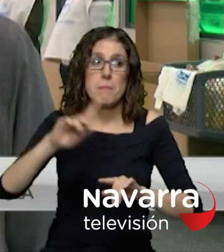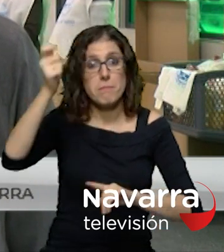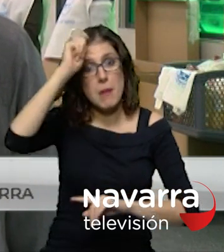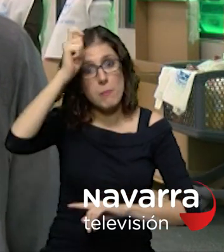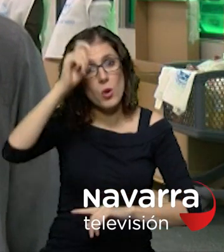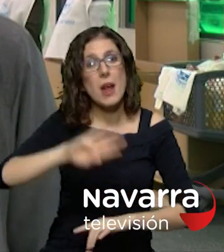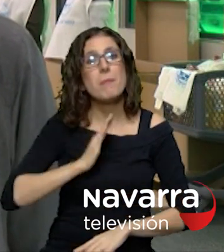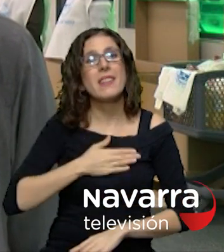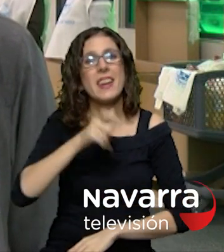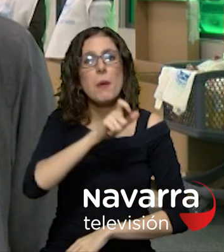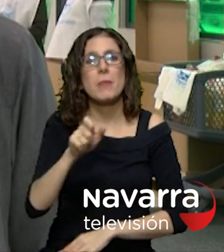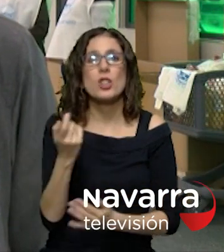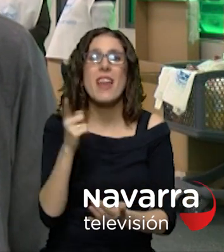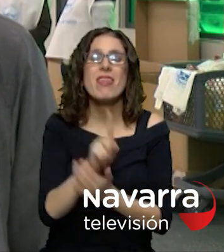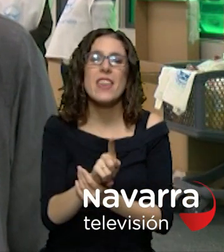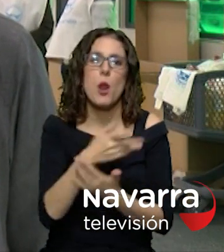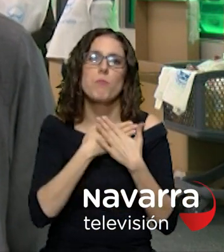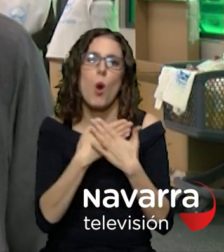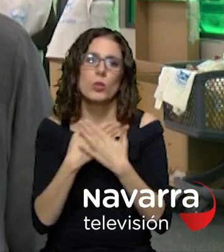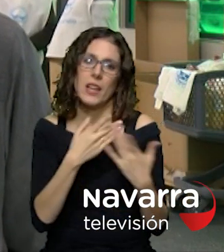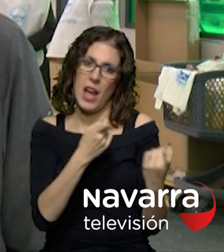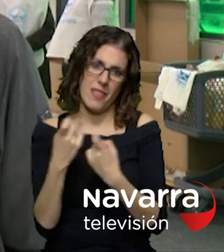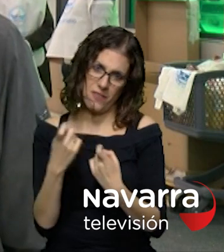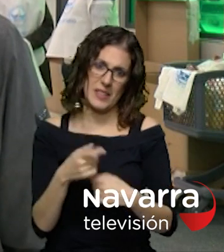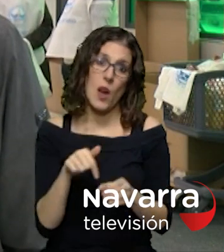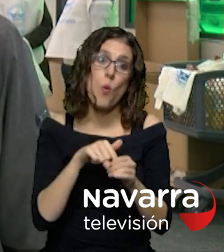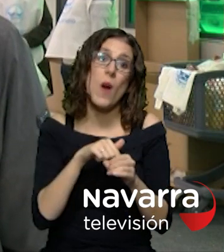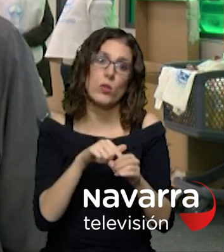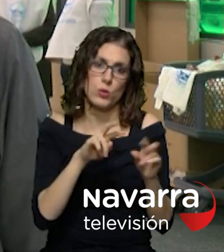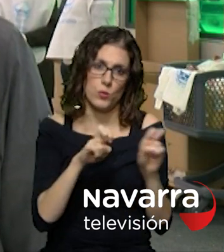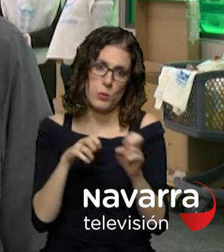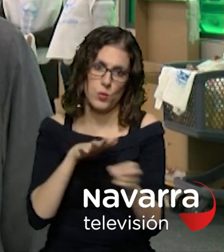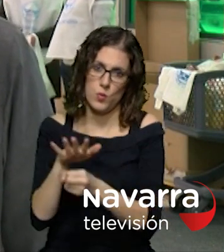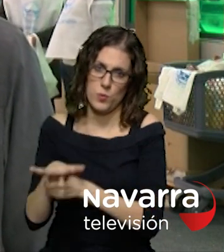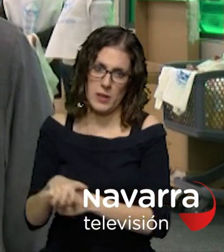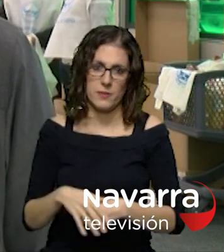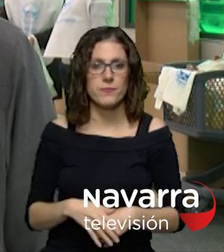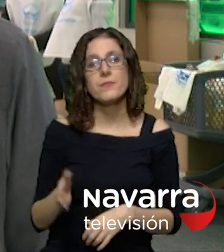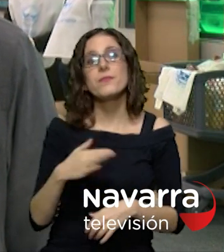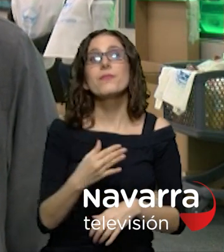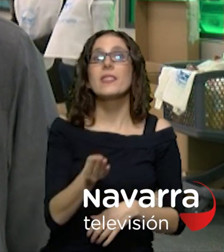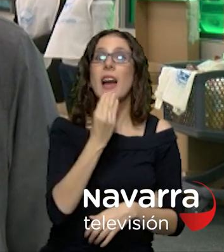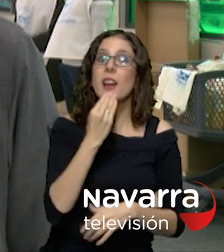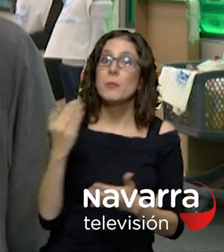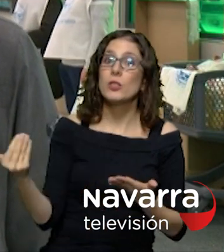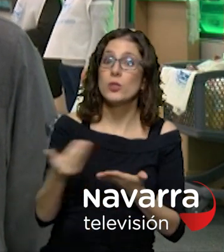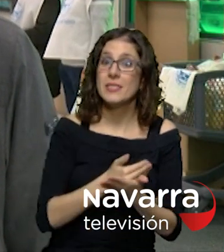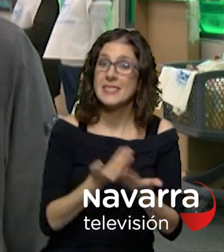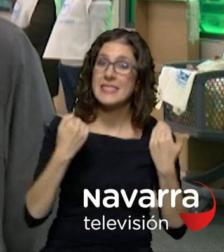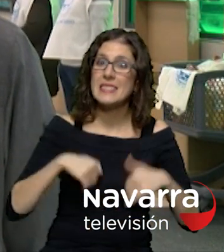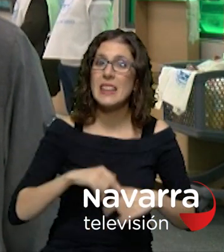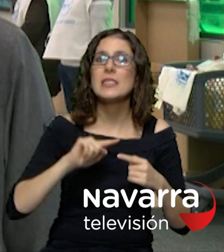voluntarios para ocupar los huecos que quedan actualmente una vez recogidos esos alimentos qué es lo que hacen con ellos